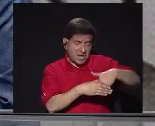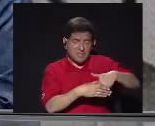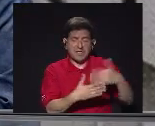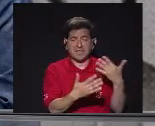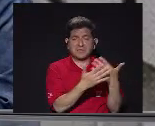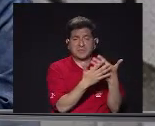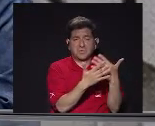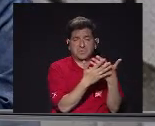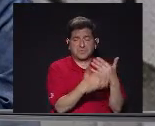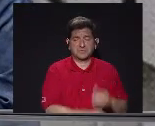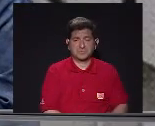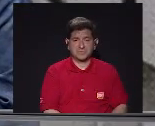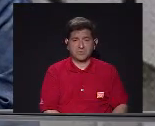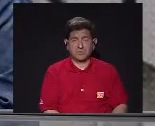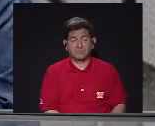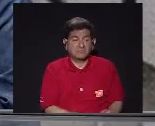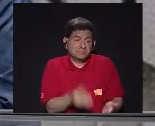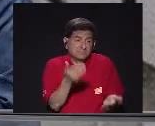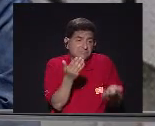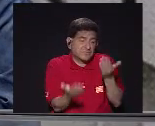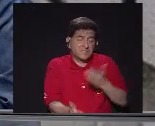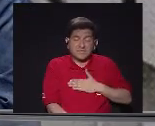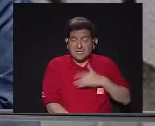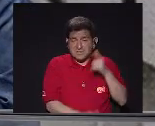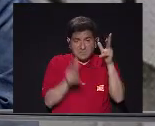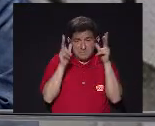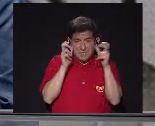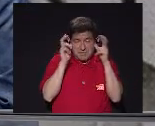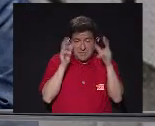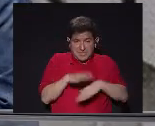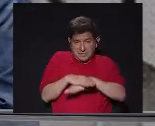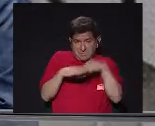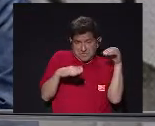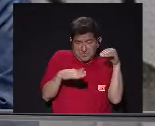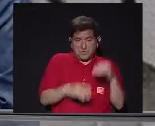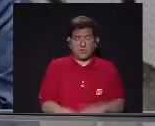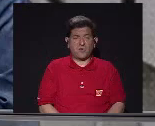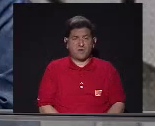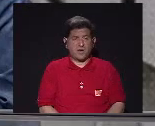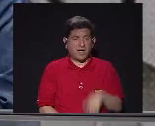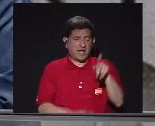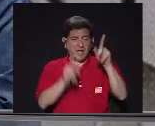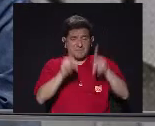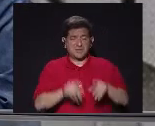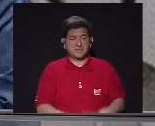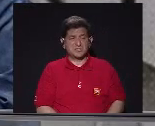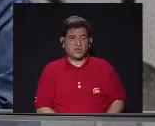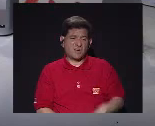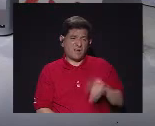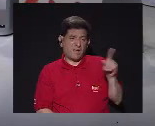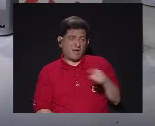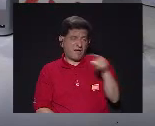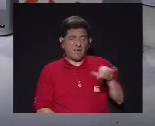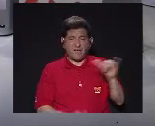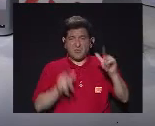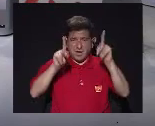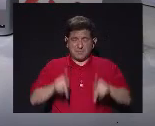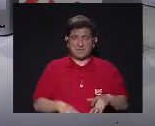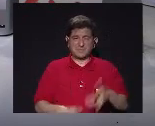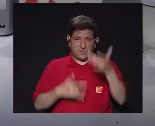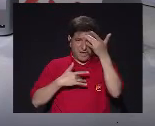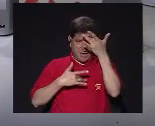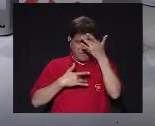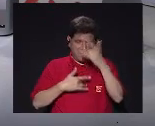posiciones En relación a las personas Que son privadas De libertad Y mucho Mi percepción Desde afuera Es que Se tiende a desahuciarlos